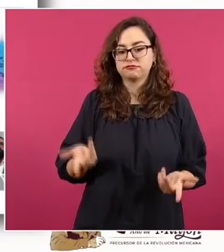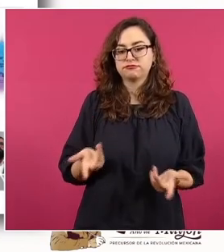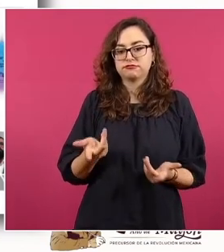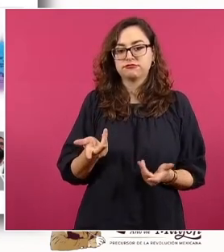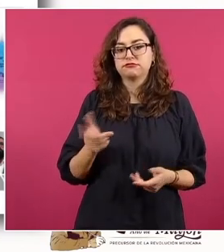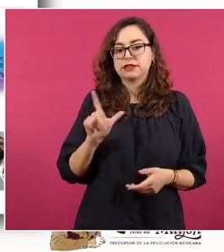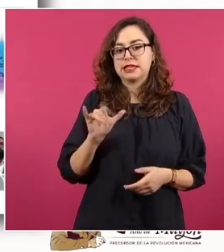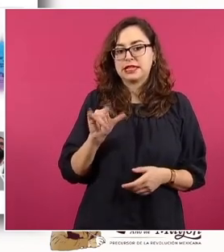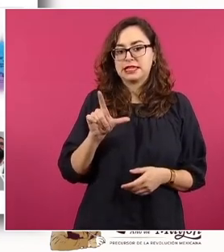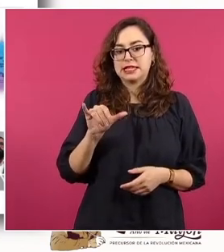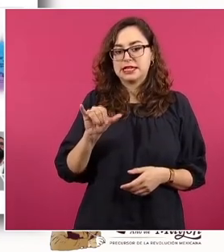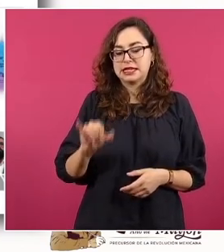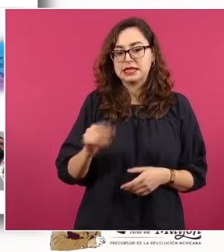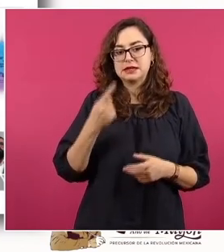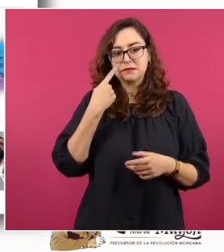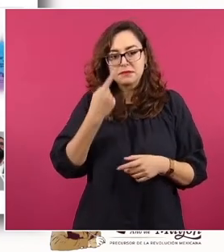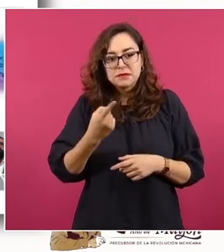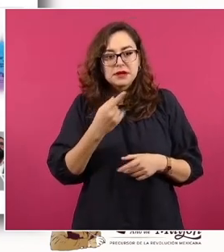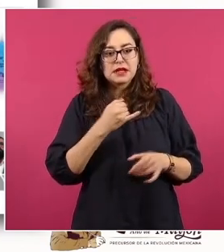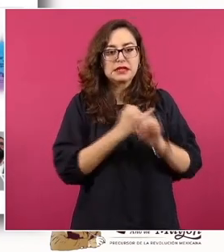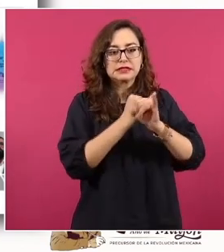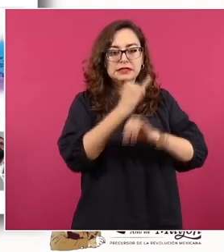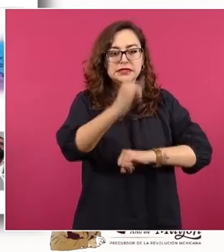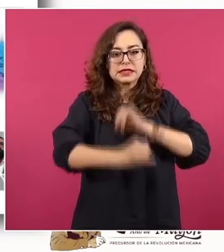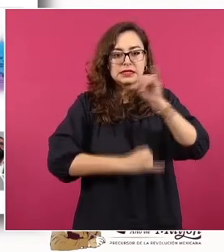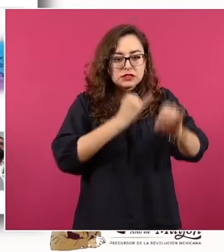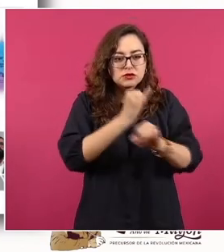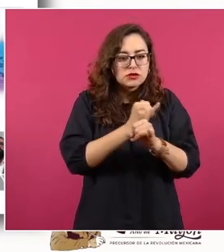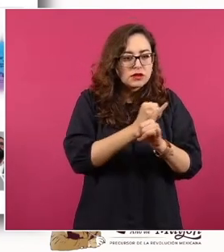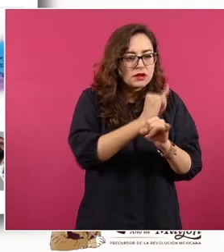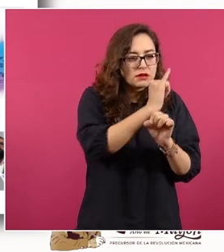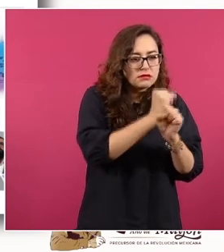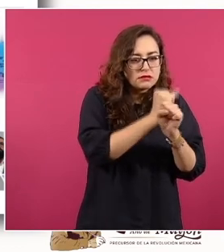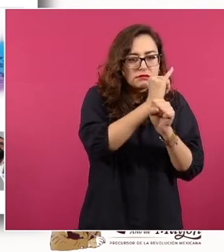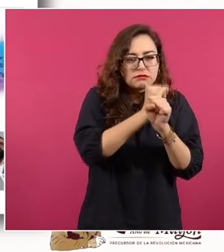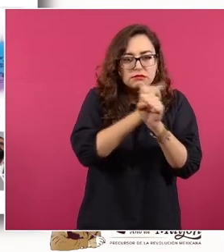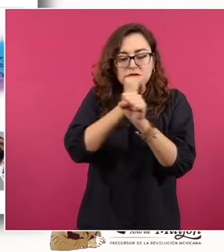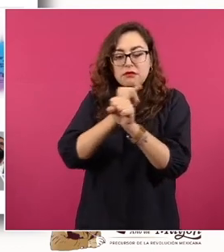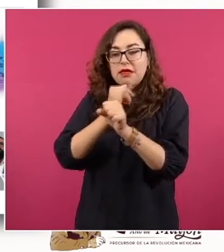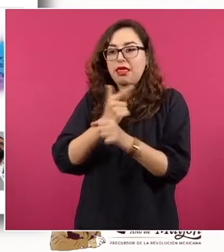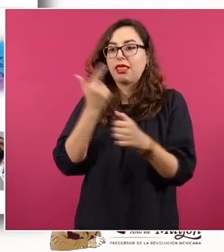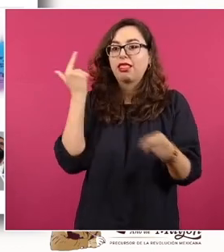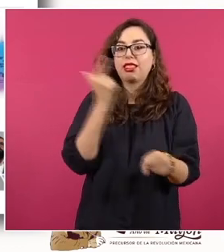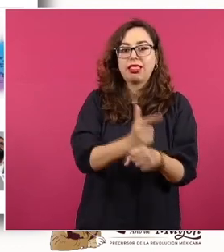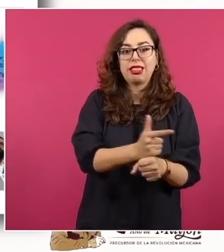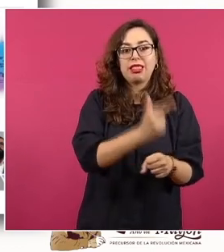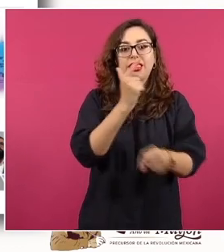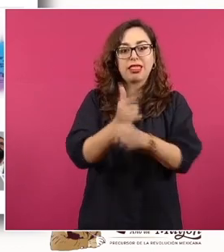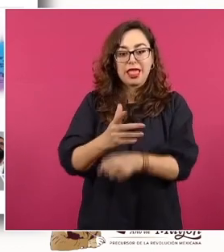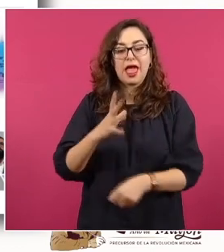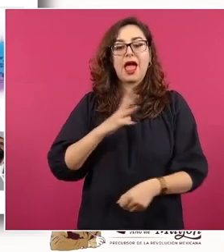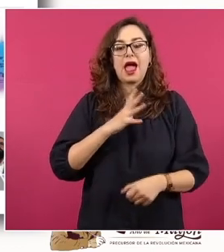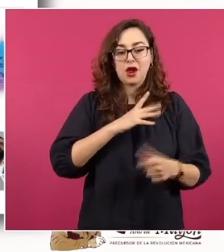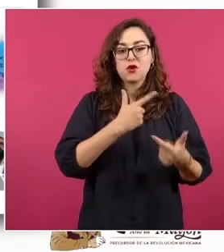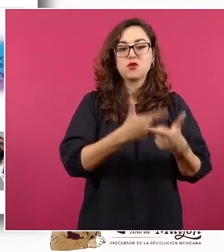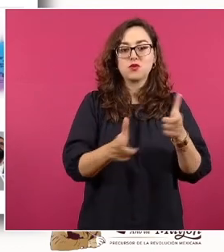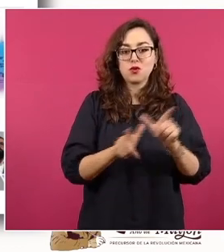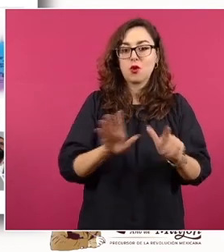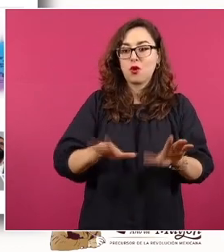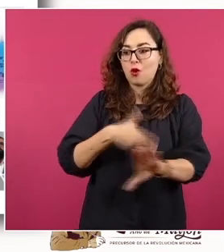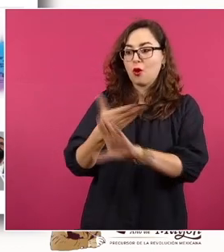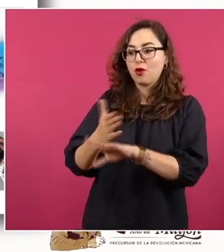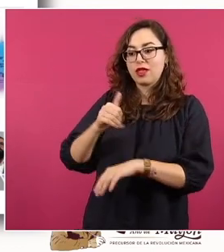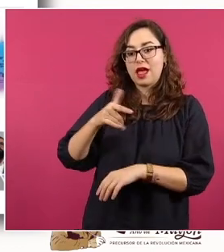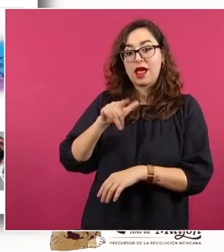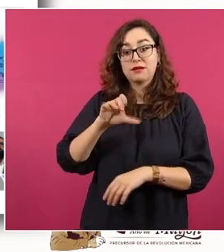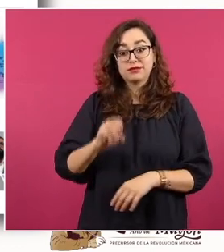comentaba las conexiones internacionales del movimiento anti-AMLO tras investigar, todo apunta que Estados Unidos